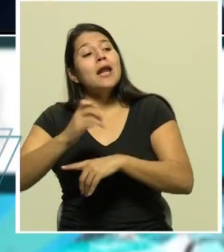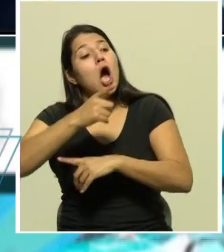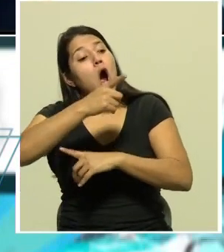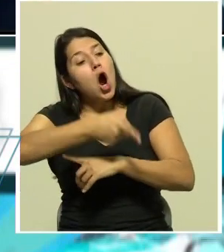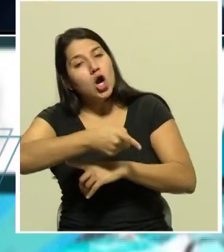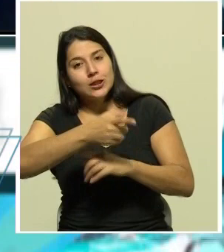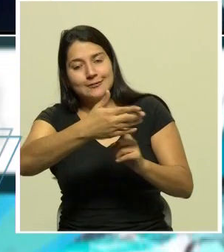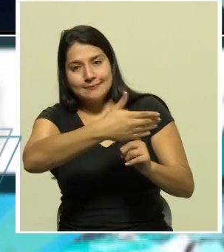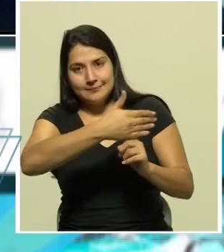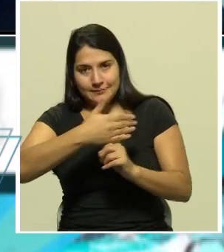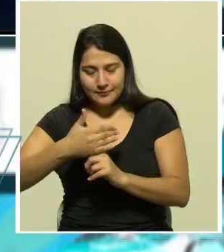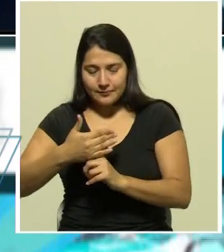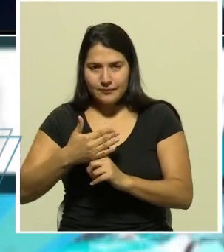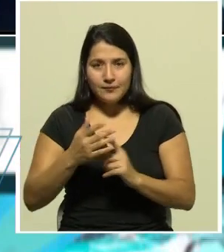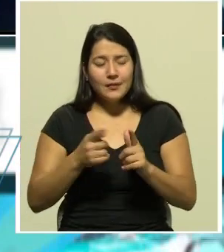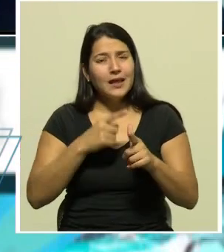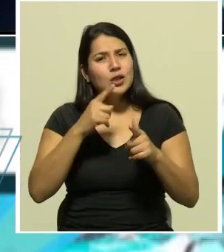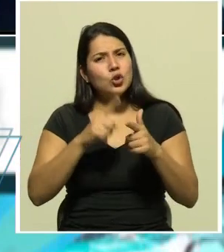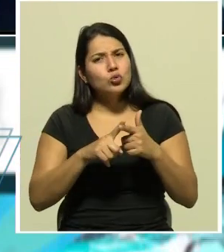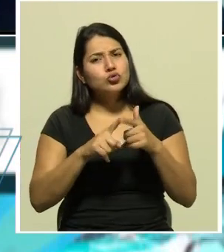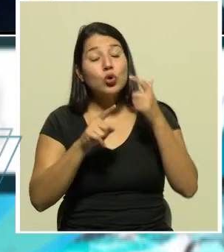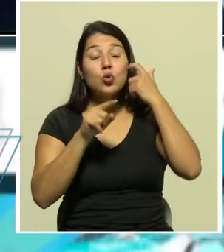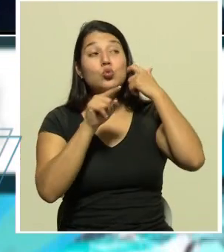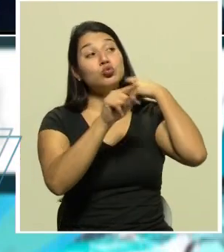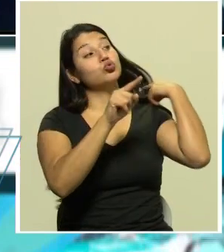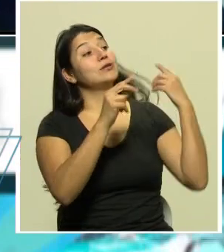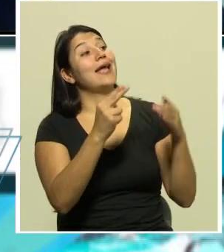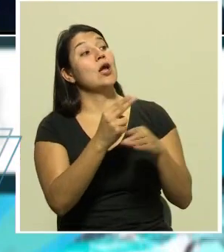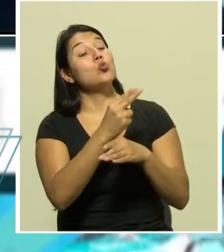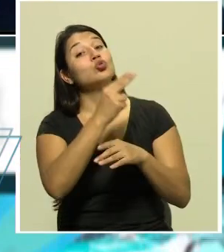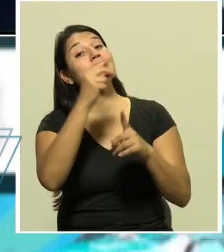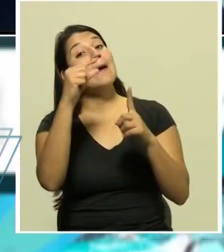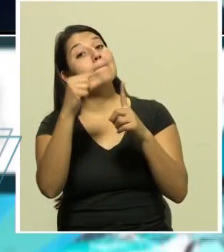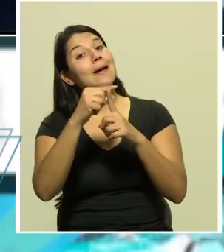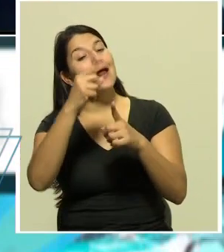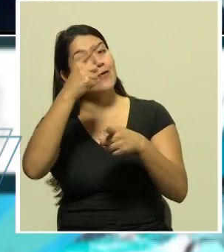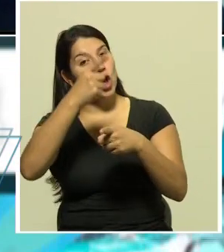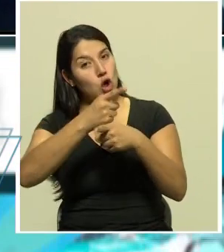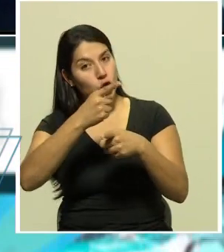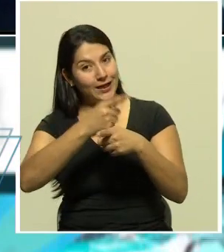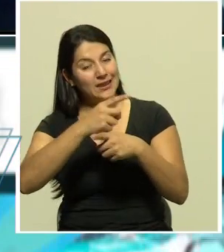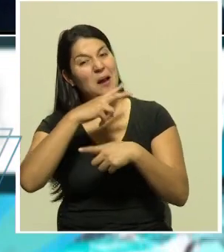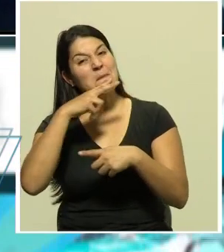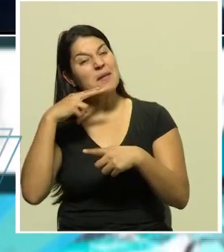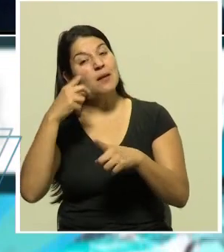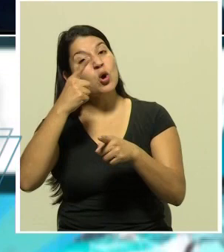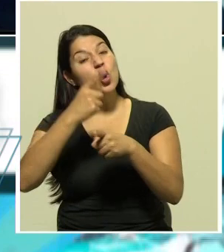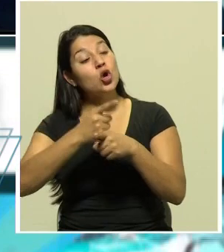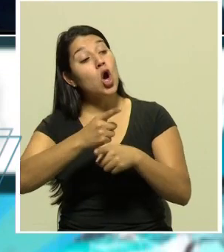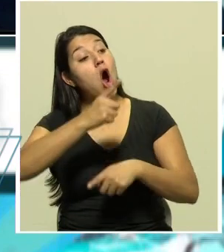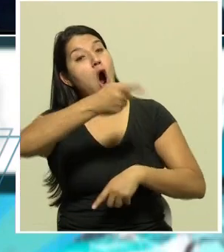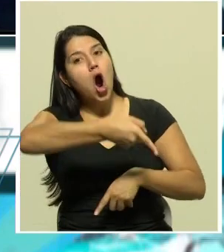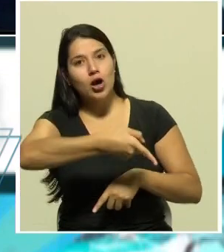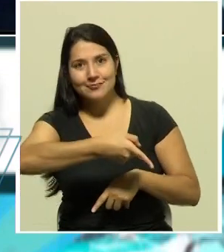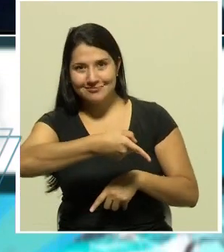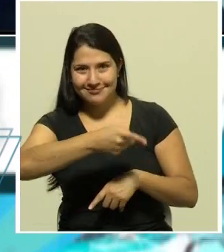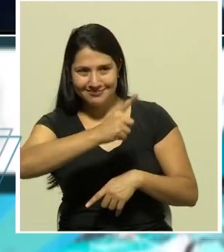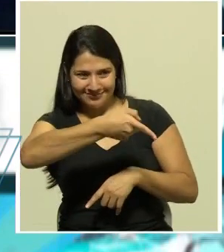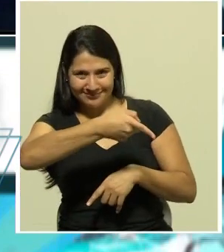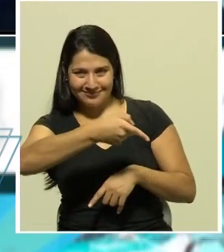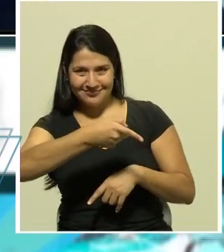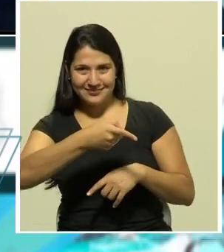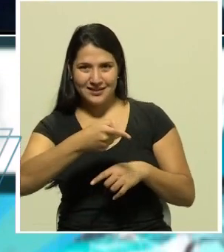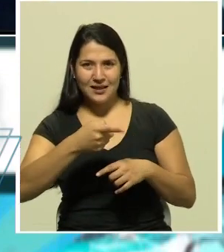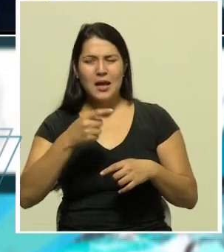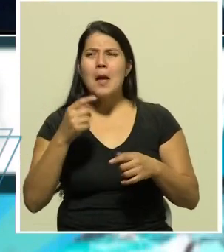está poniendo el verbo correcto da la orden porque digamos da la impresión de que hay una especie